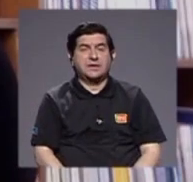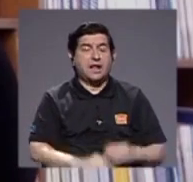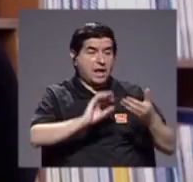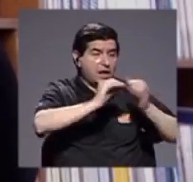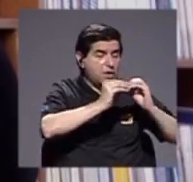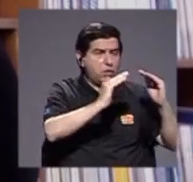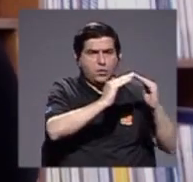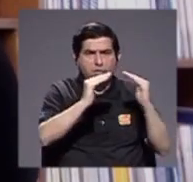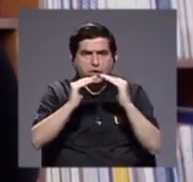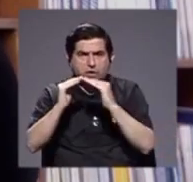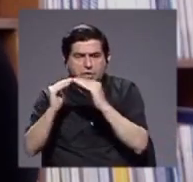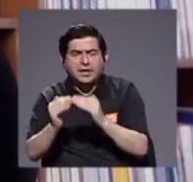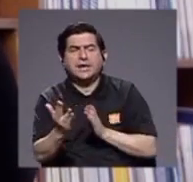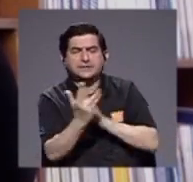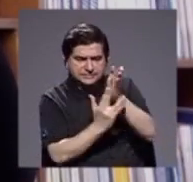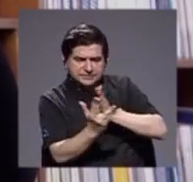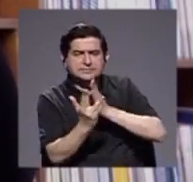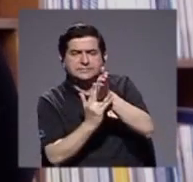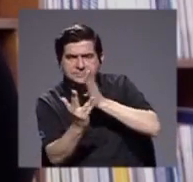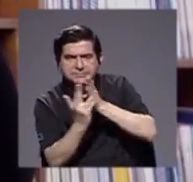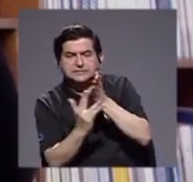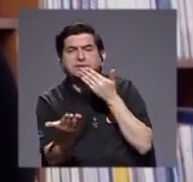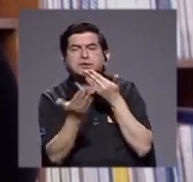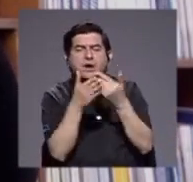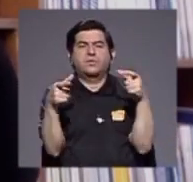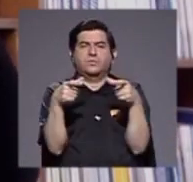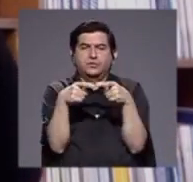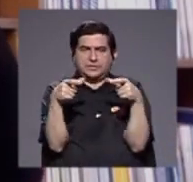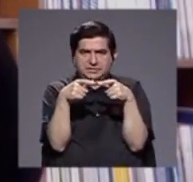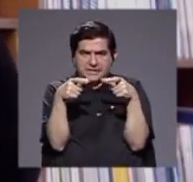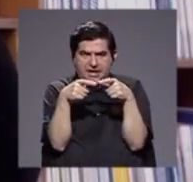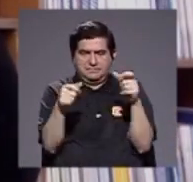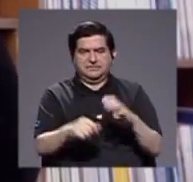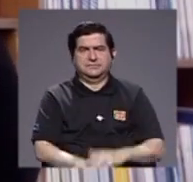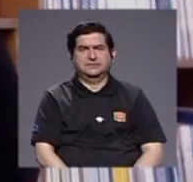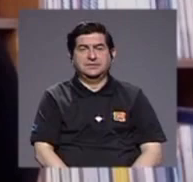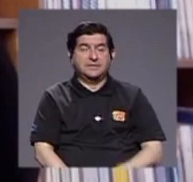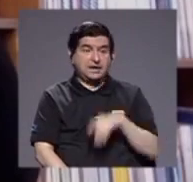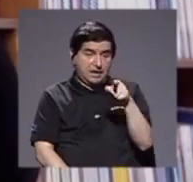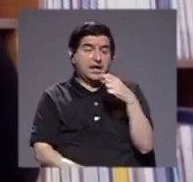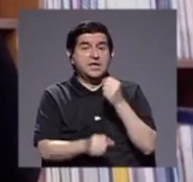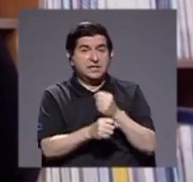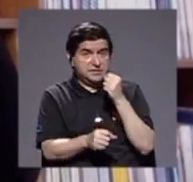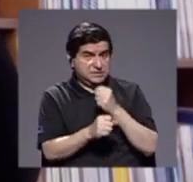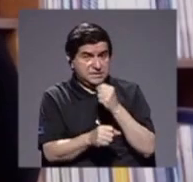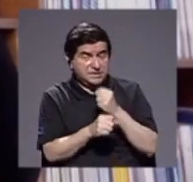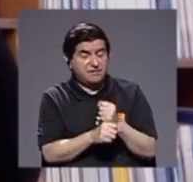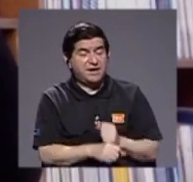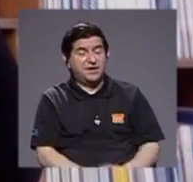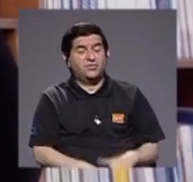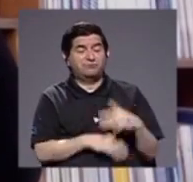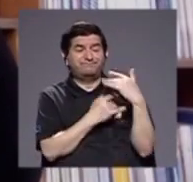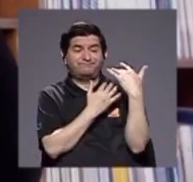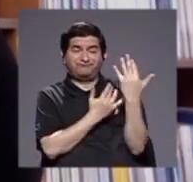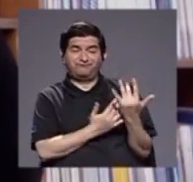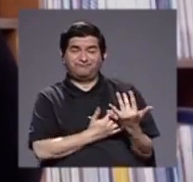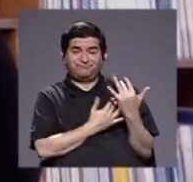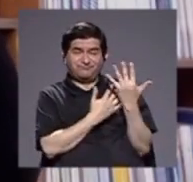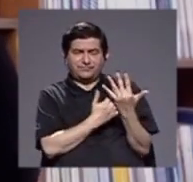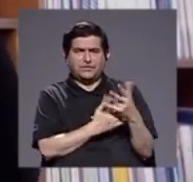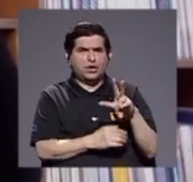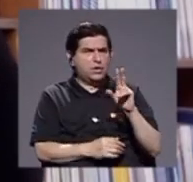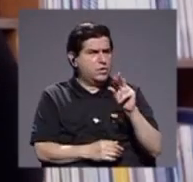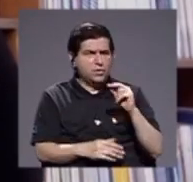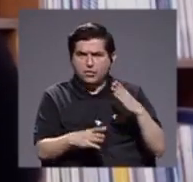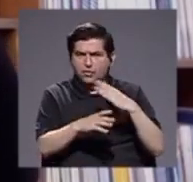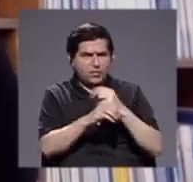pudieran acceder a una buena conectividad. Bueno, esa es una tarea pendiente, no porque